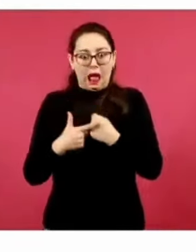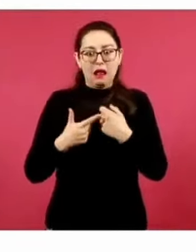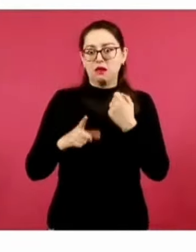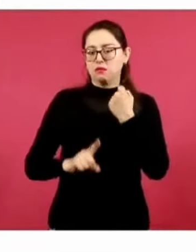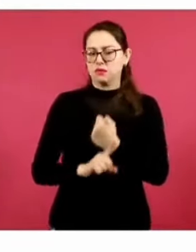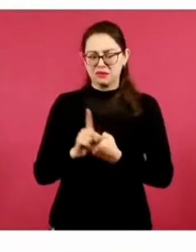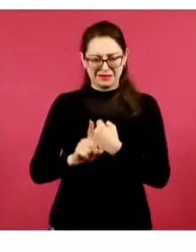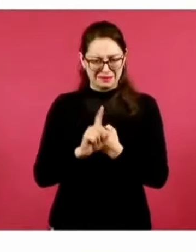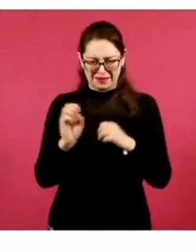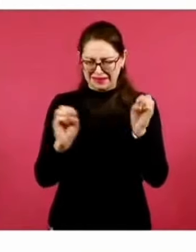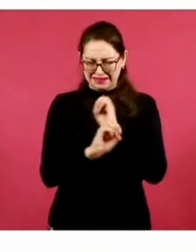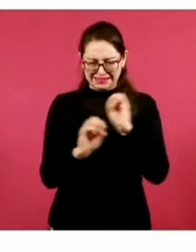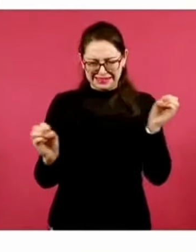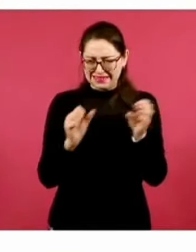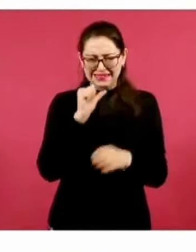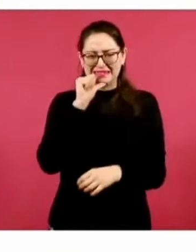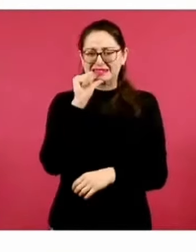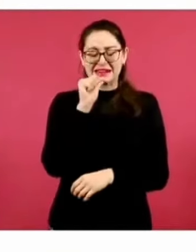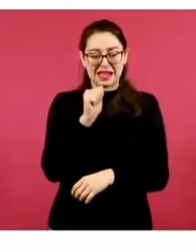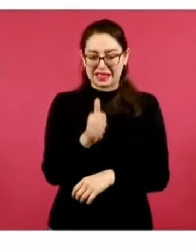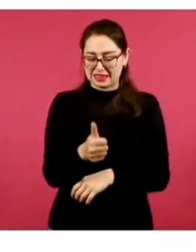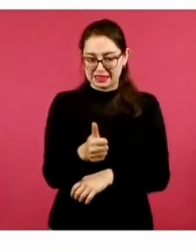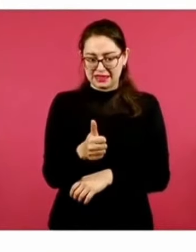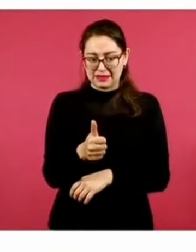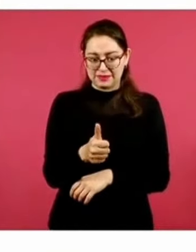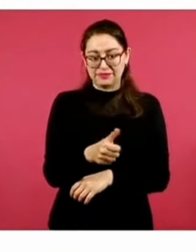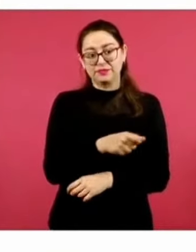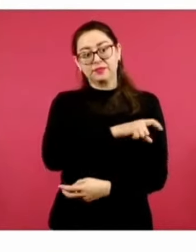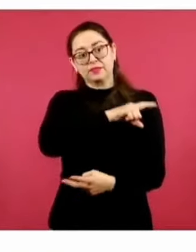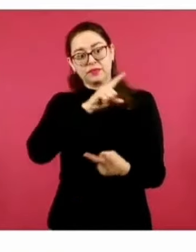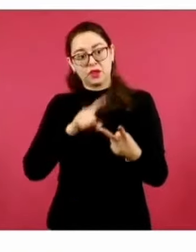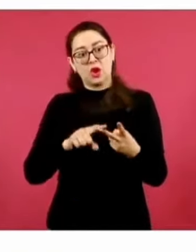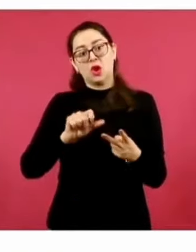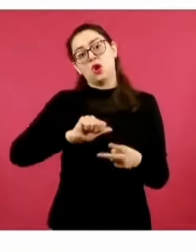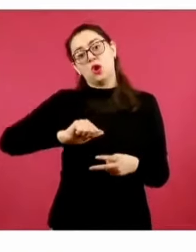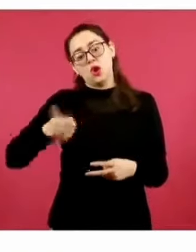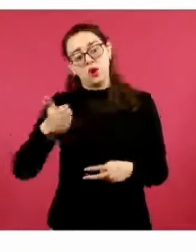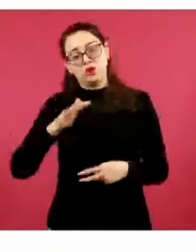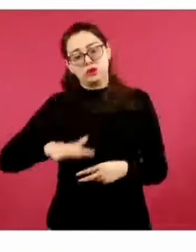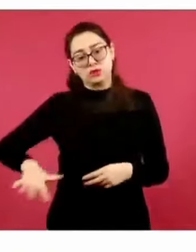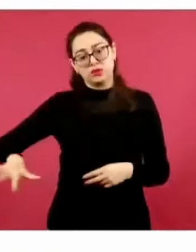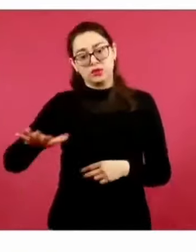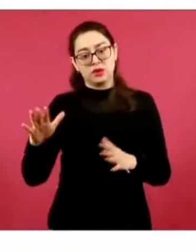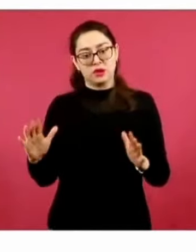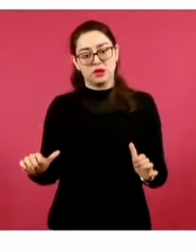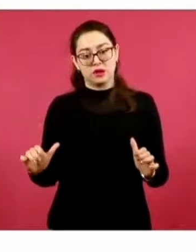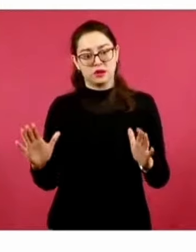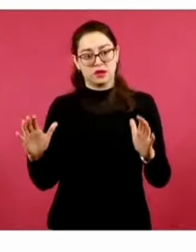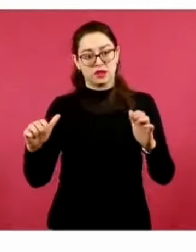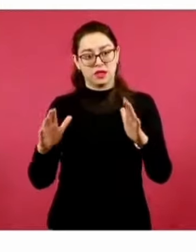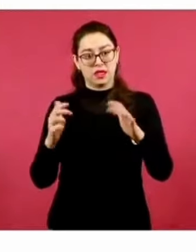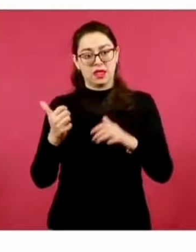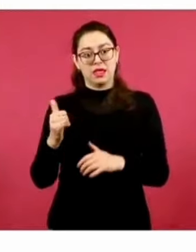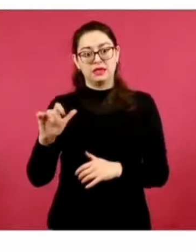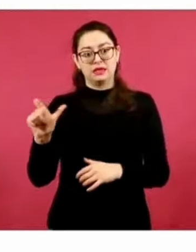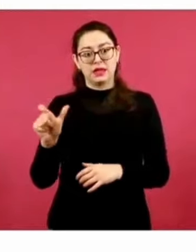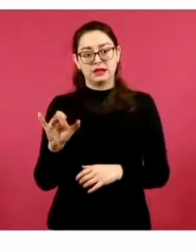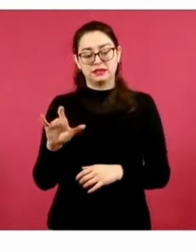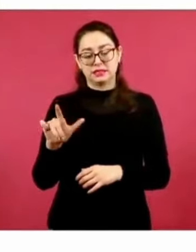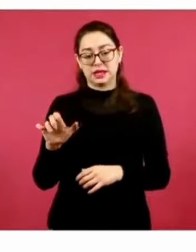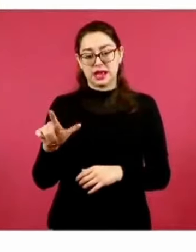sentido. Por otro lado, la zona arqueológica de Yaxchilán está abierta, pero desde diciembre,